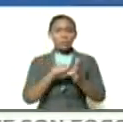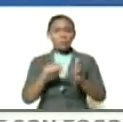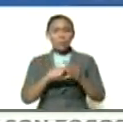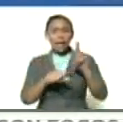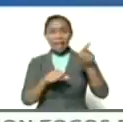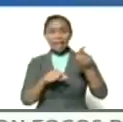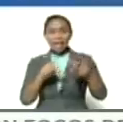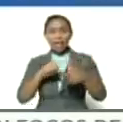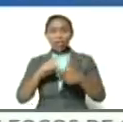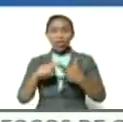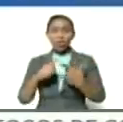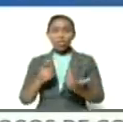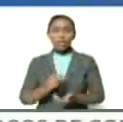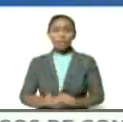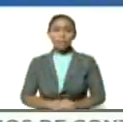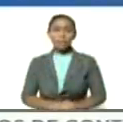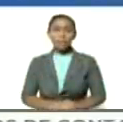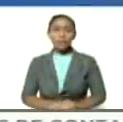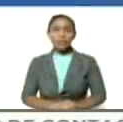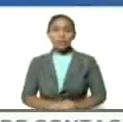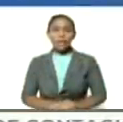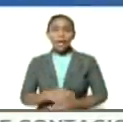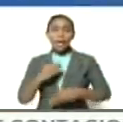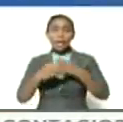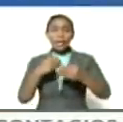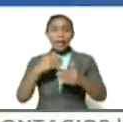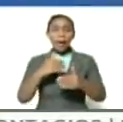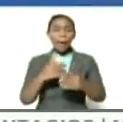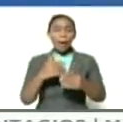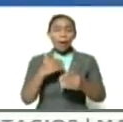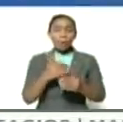entonces dieran un paso atrás